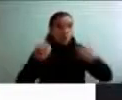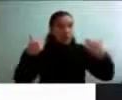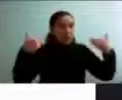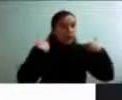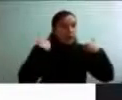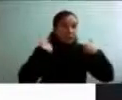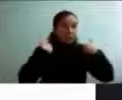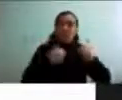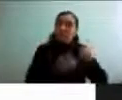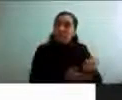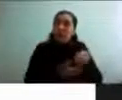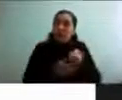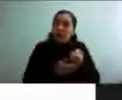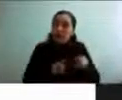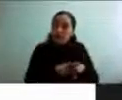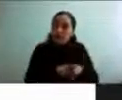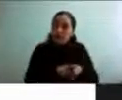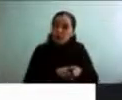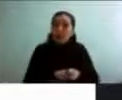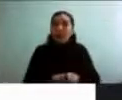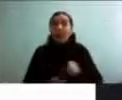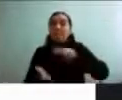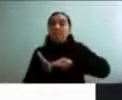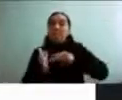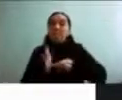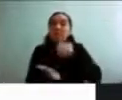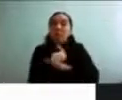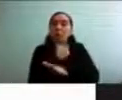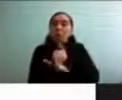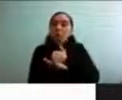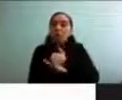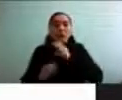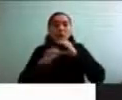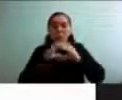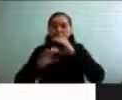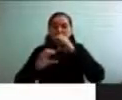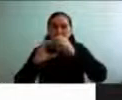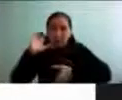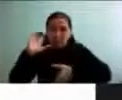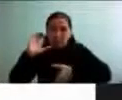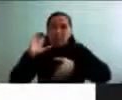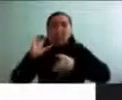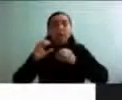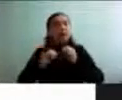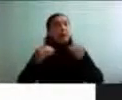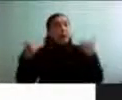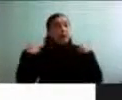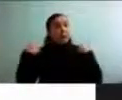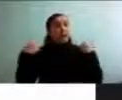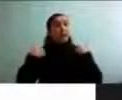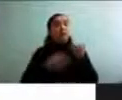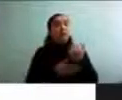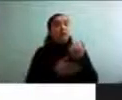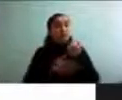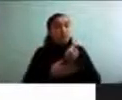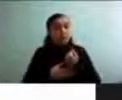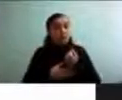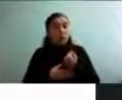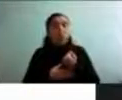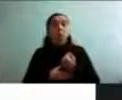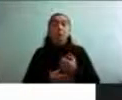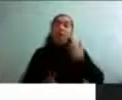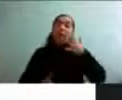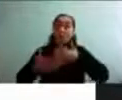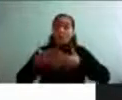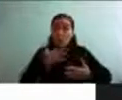problemas conductuales, por ejemplo, dificultar para comunicarse, la reducción del autocuidado y la confusión en etapas avanzadas de